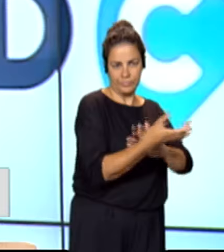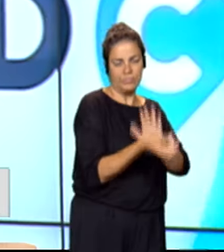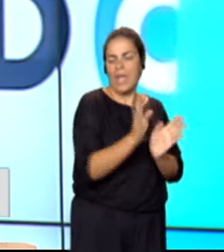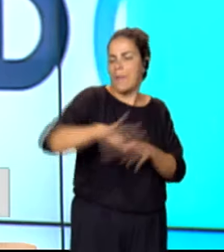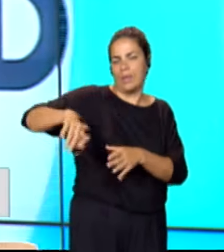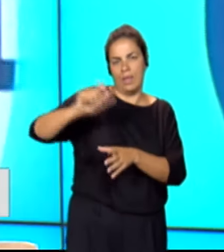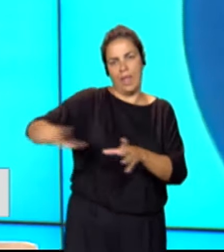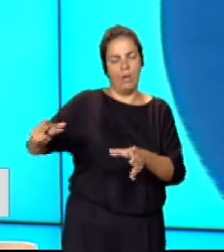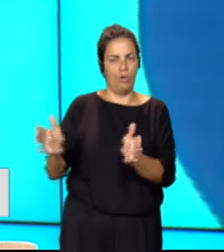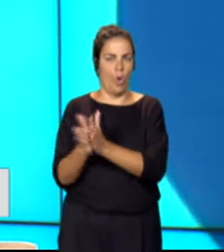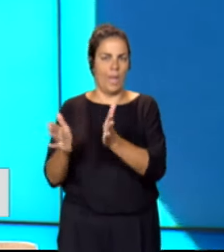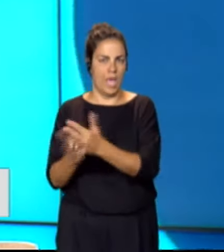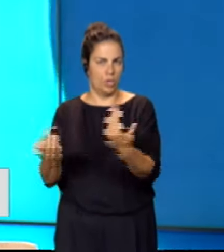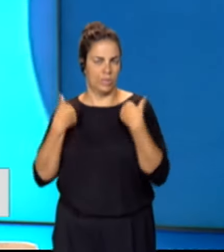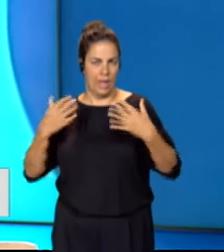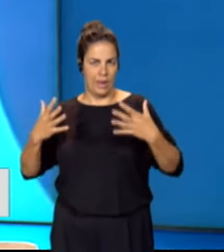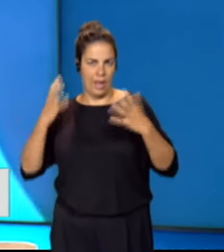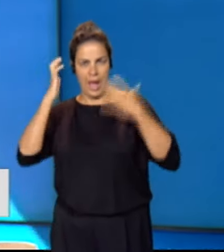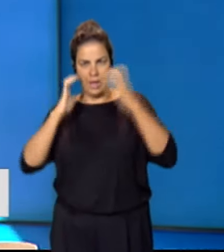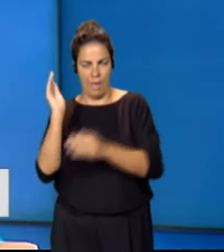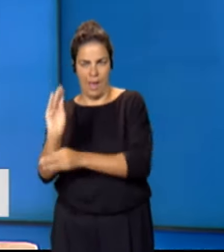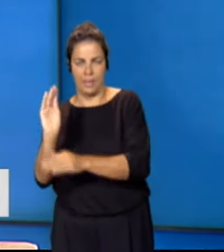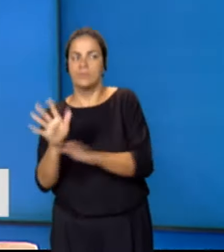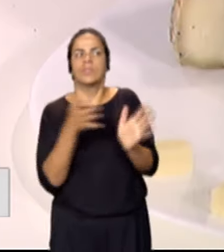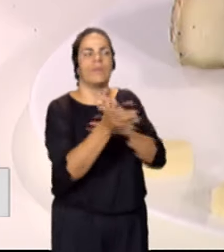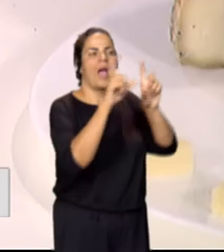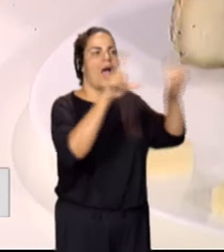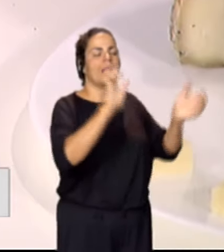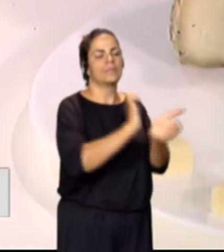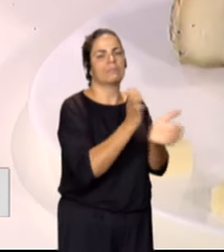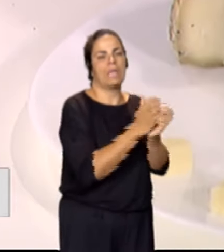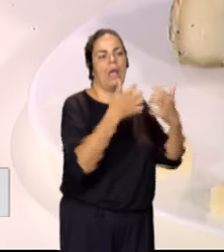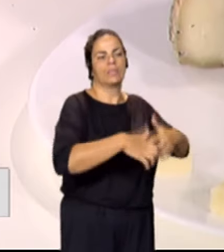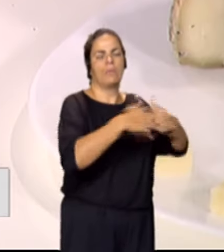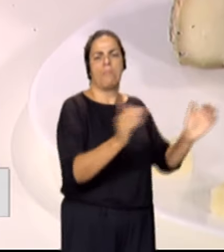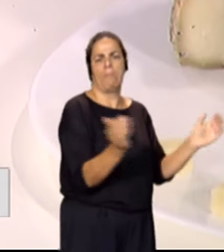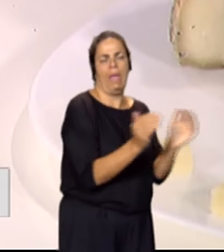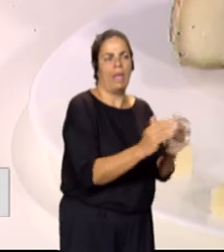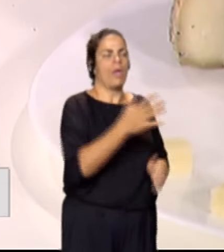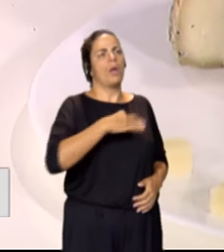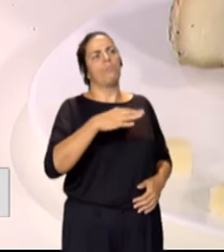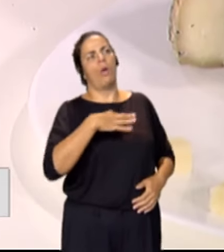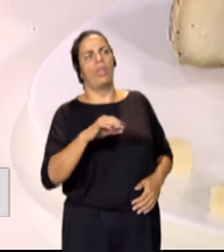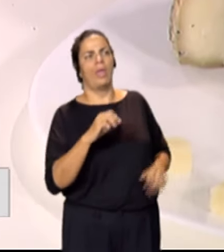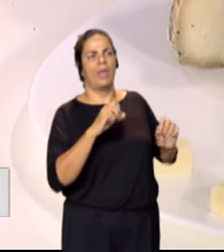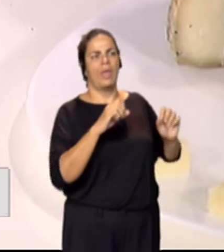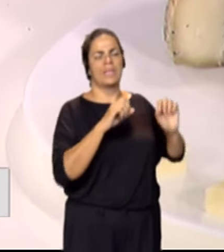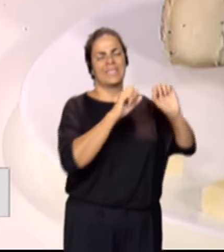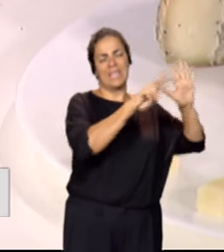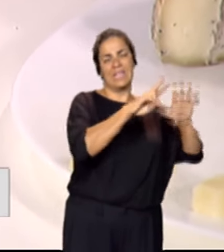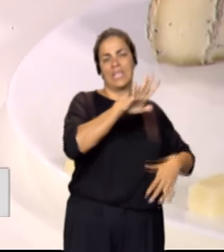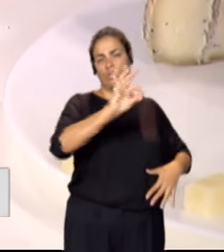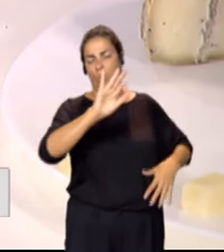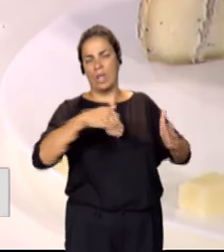ganado, y es una quesería pequeña. Nosotros actualmente estamos entre 750 y 800 litros de leche diaria.